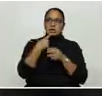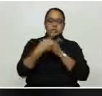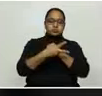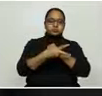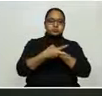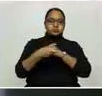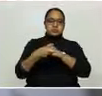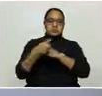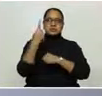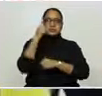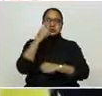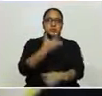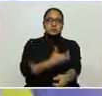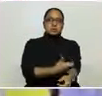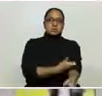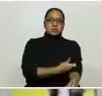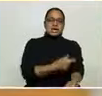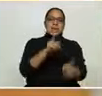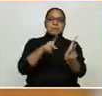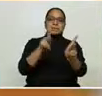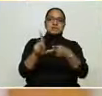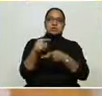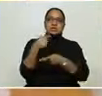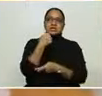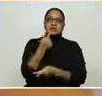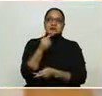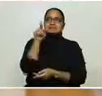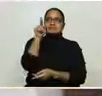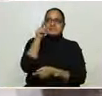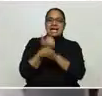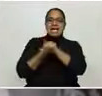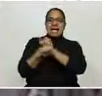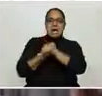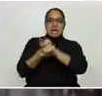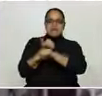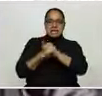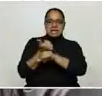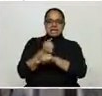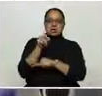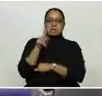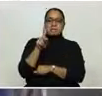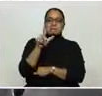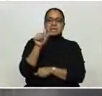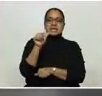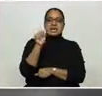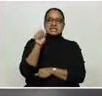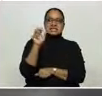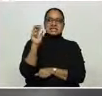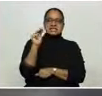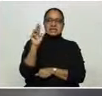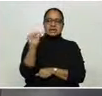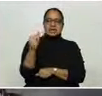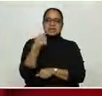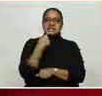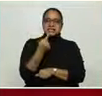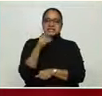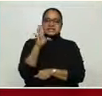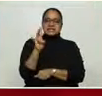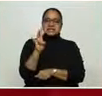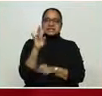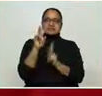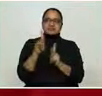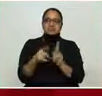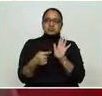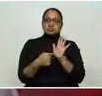prácticamente los mecanismos para trabajar, porque ya estamos hablando de siete pacientes recuperados, se extrae la